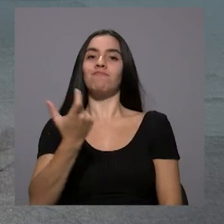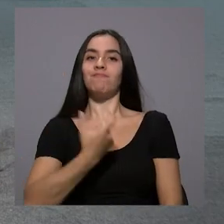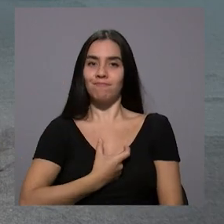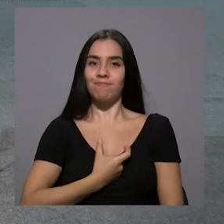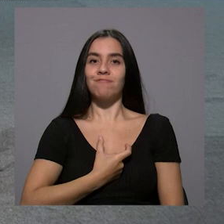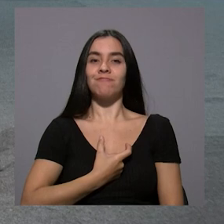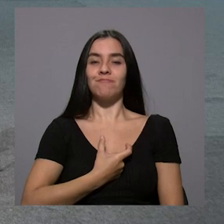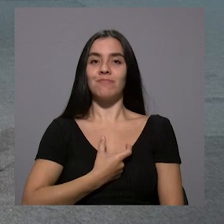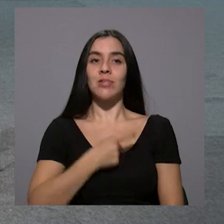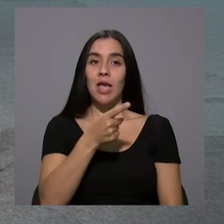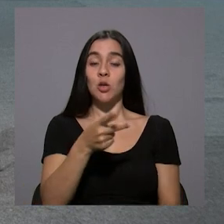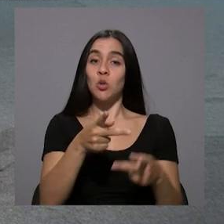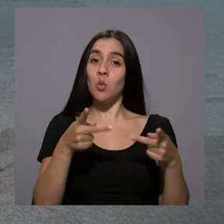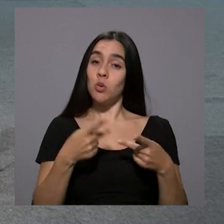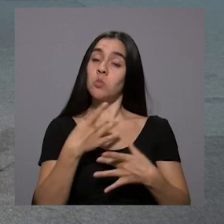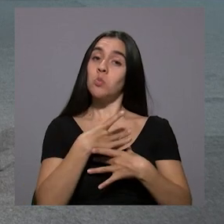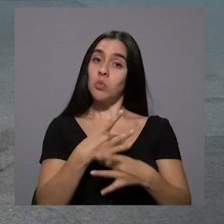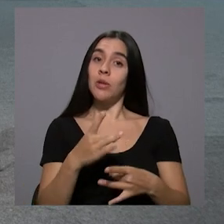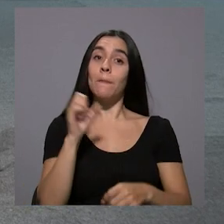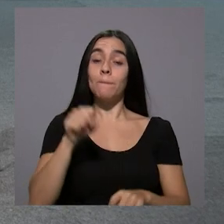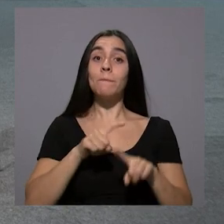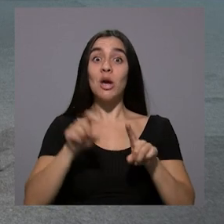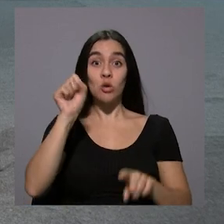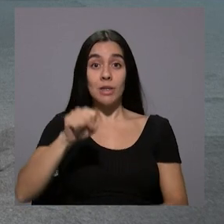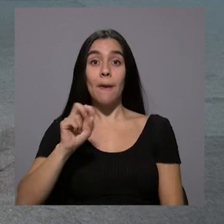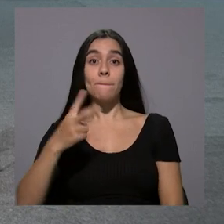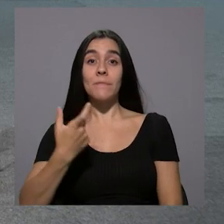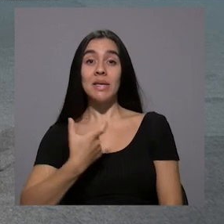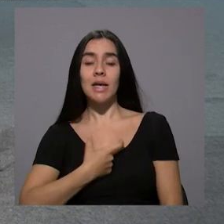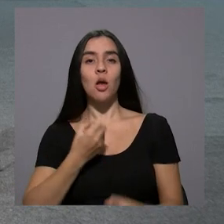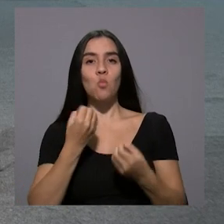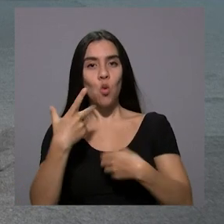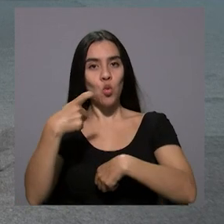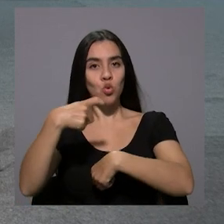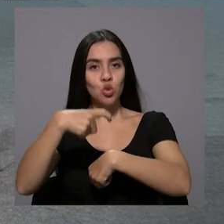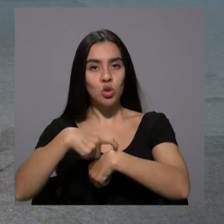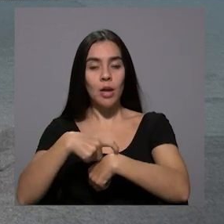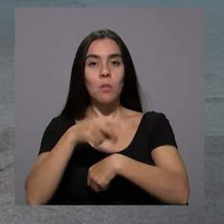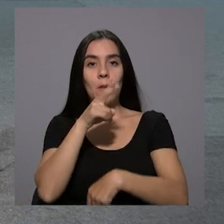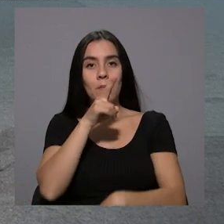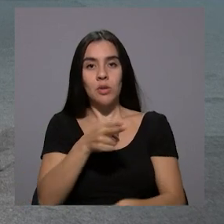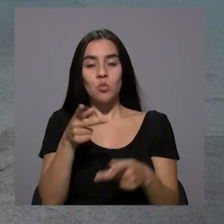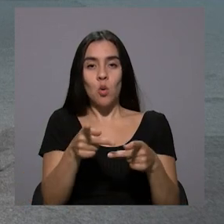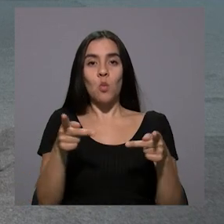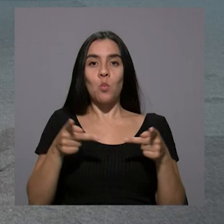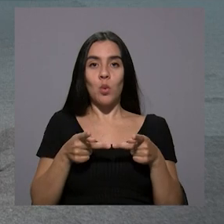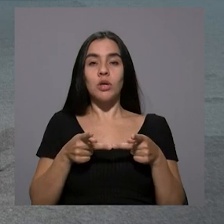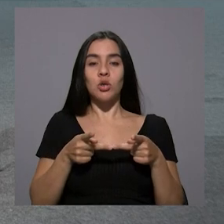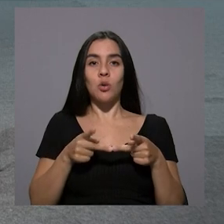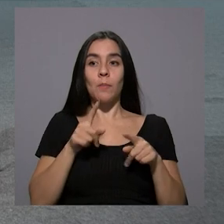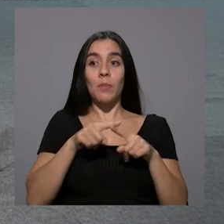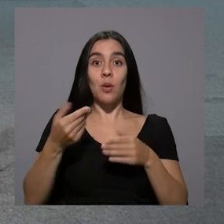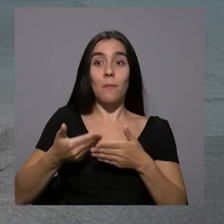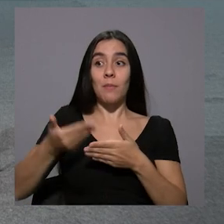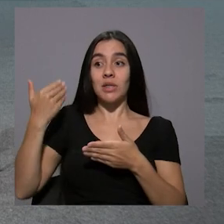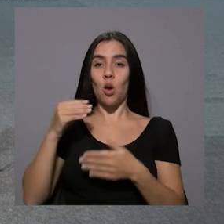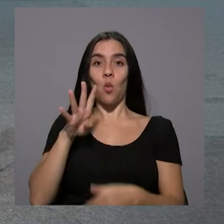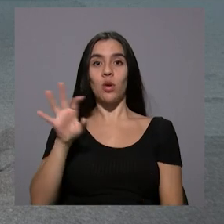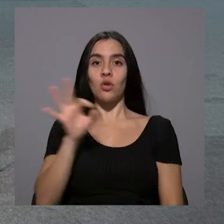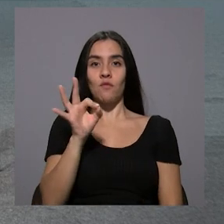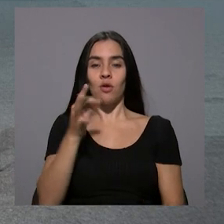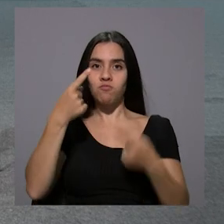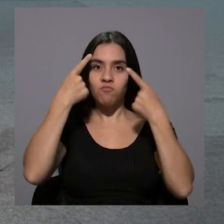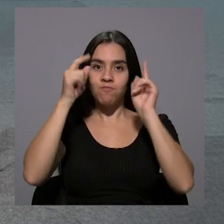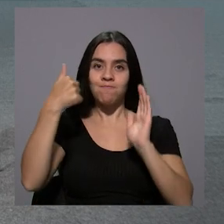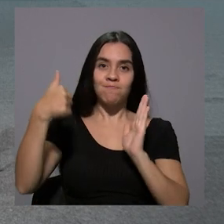en la alcaldía. Es un cargo muy interesante. Pero sí, vicealcaldesas que llevaban mucho tiempo en ese cargo y que hoy, perdón, que el pasado 4 de